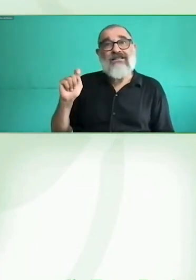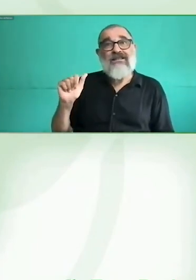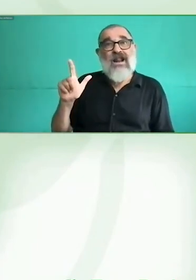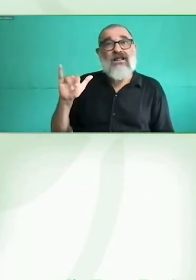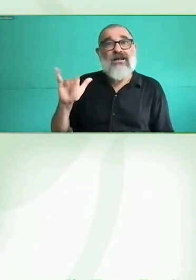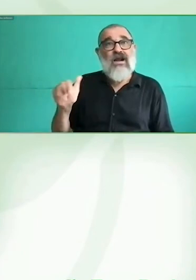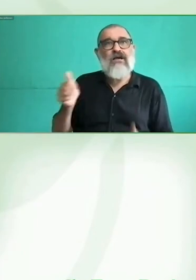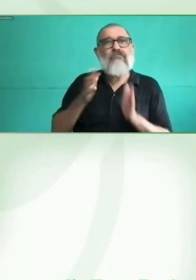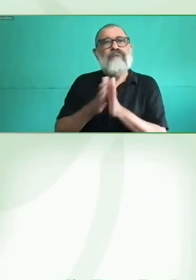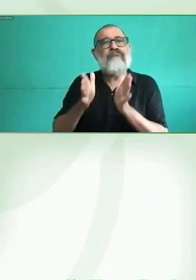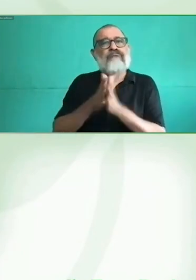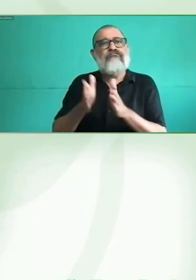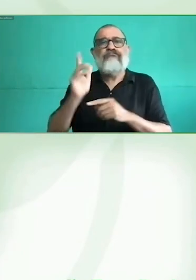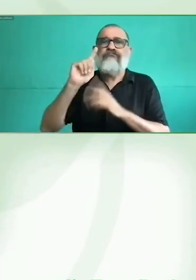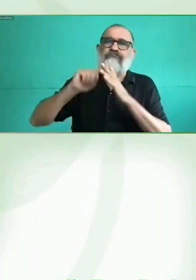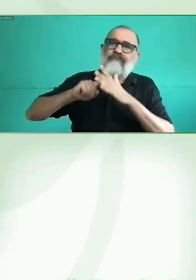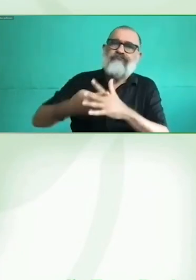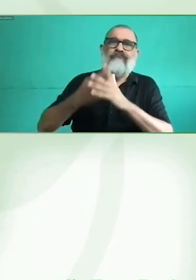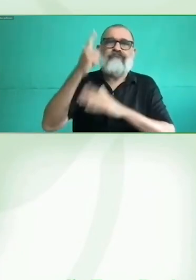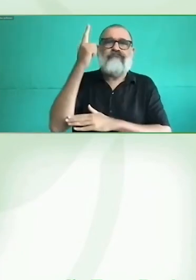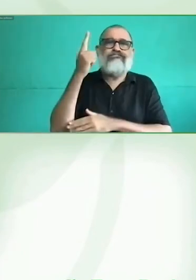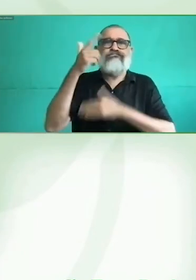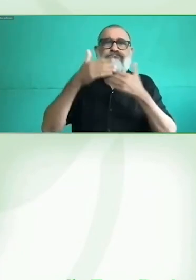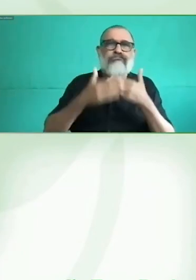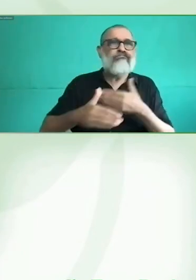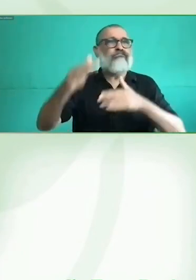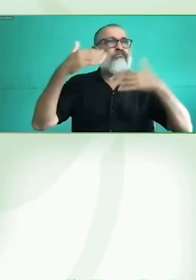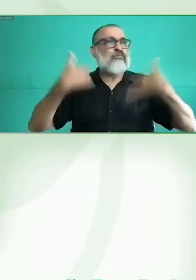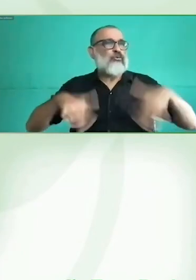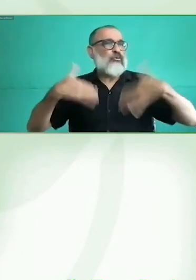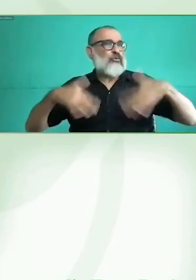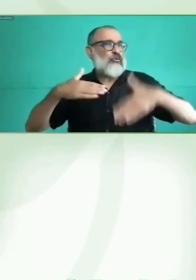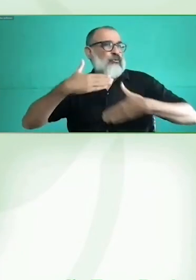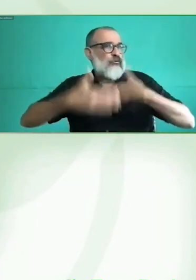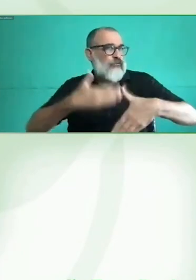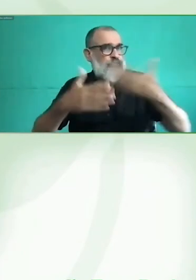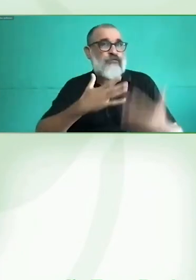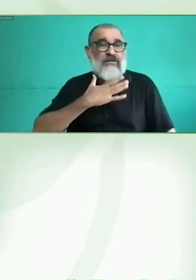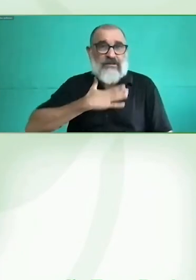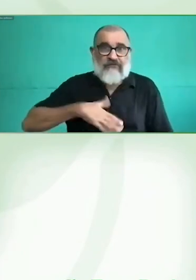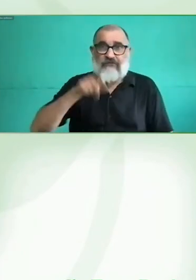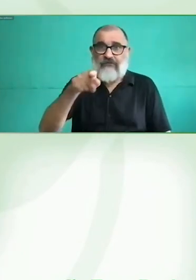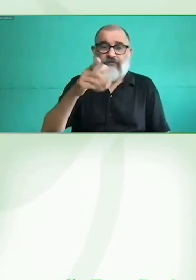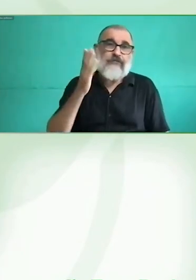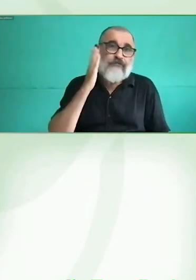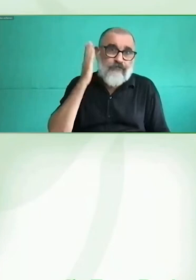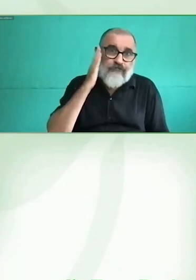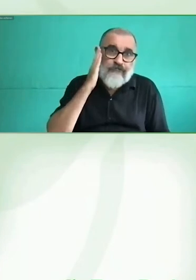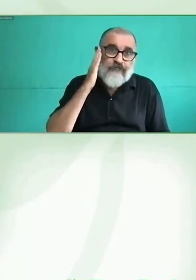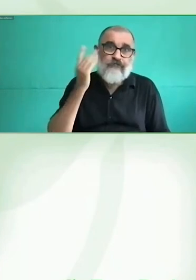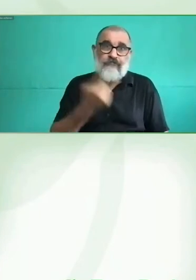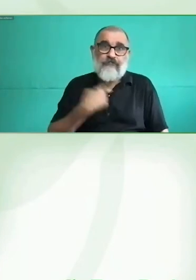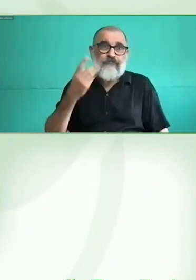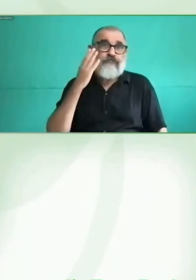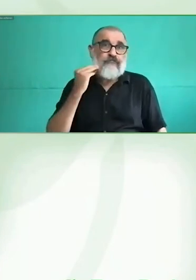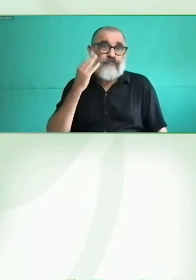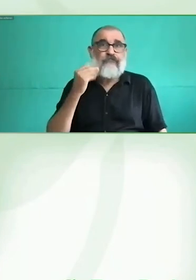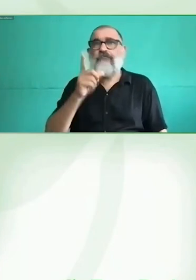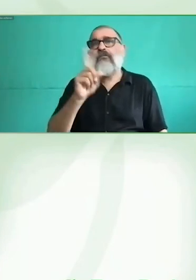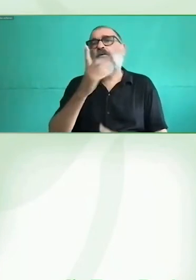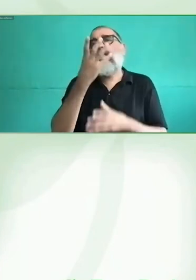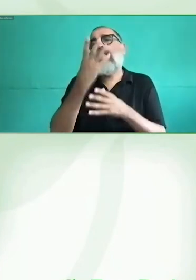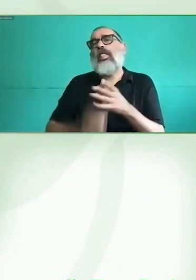experiencias no podéis perderos ninguna de las sesiones que tenemos tanto en el día de hoy como en el día de mañana. Y